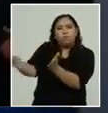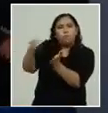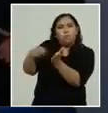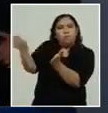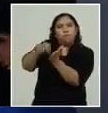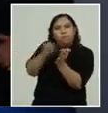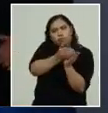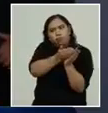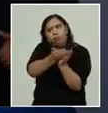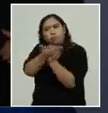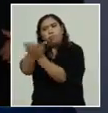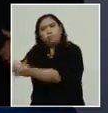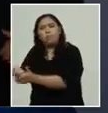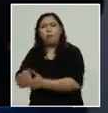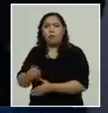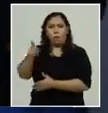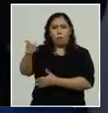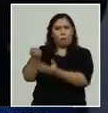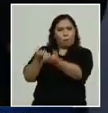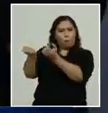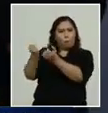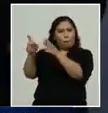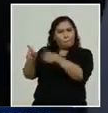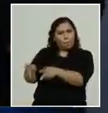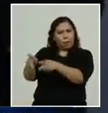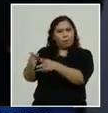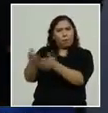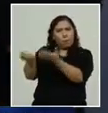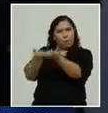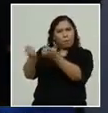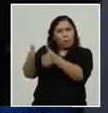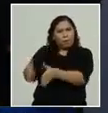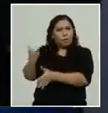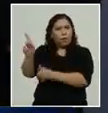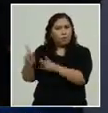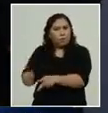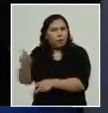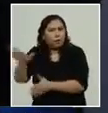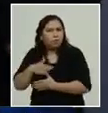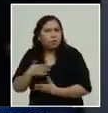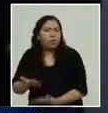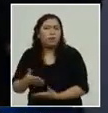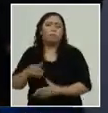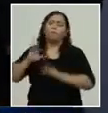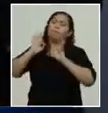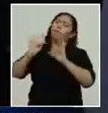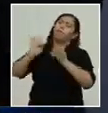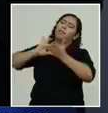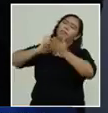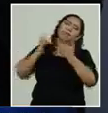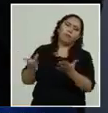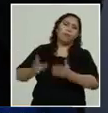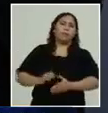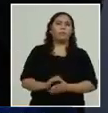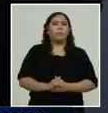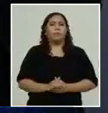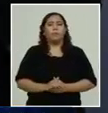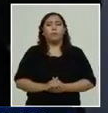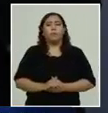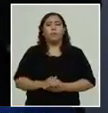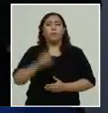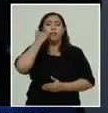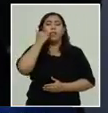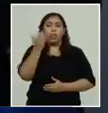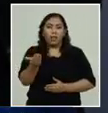ayudar y eso se suma y se van sumando más y más. Pero necesitamos también que nos dejen pasar, que abran el